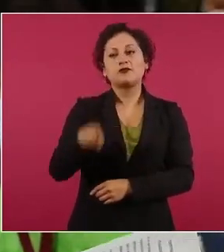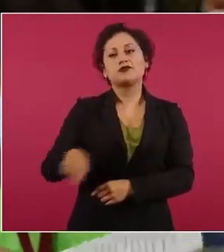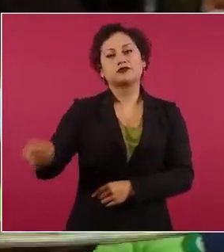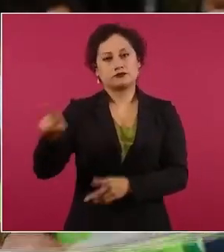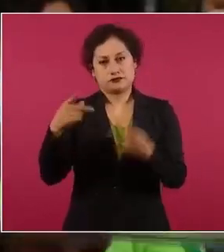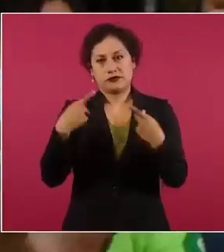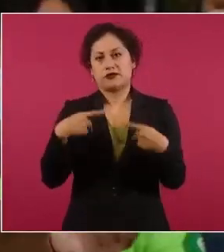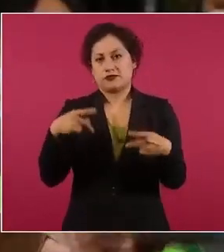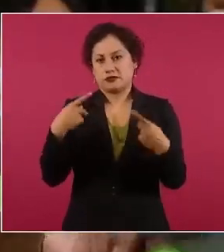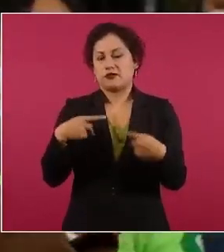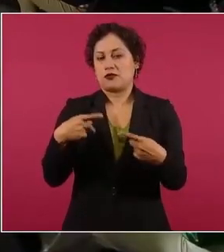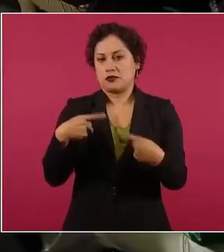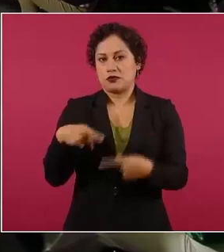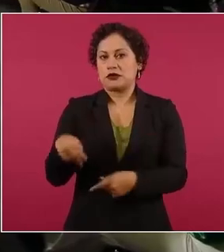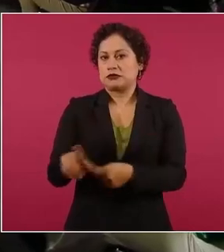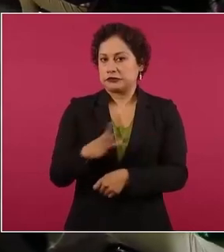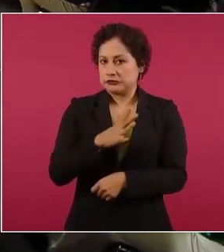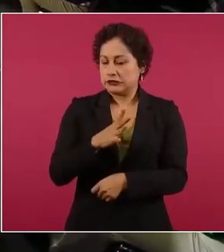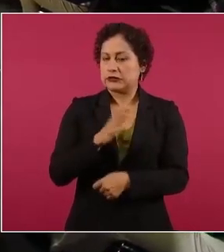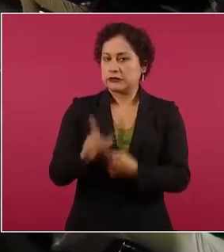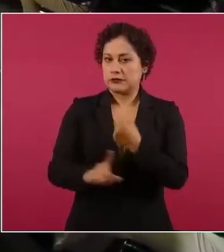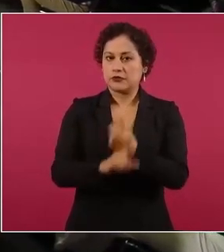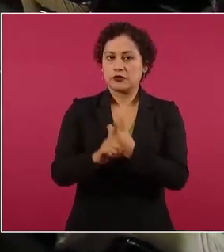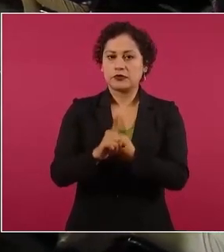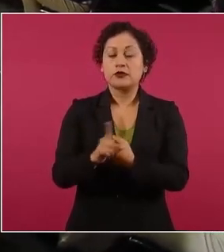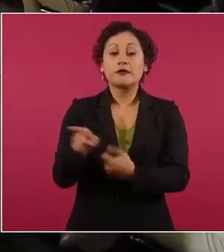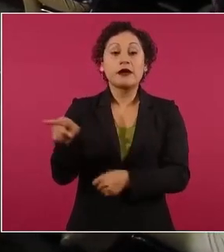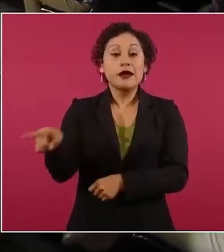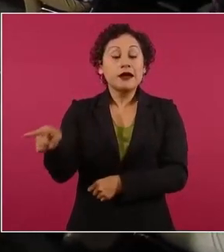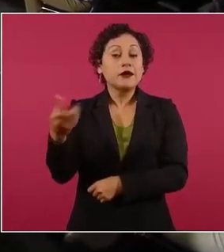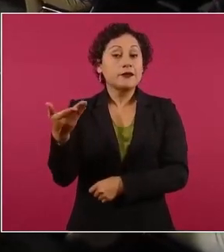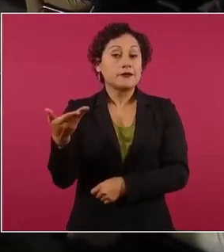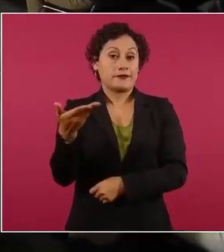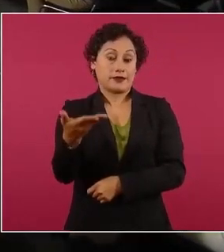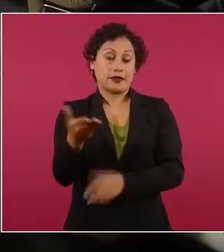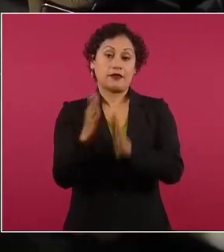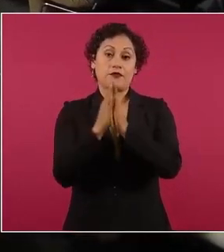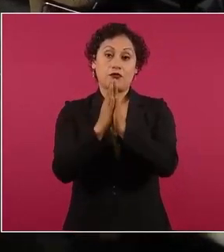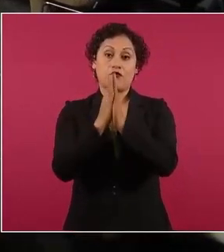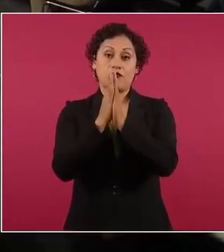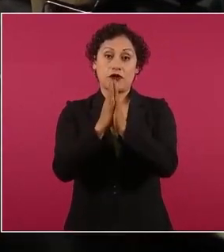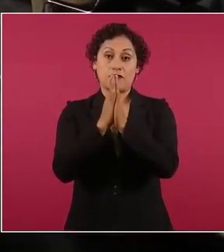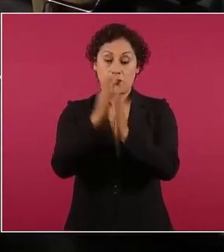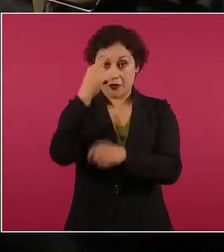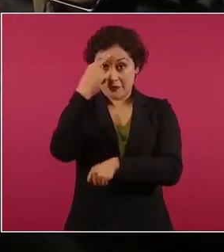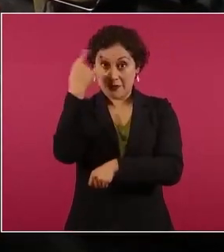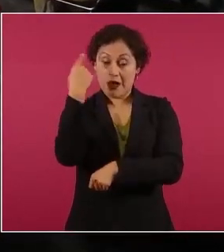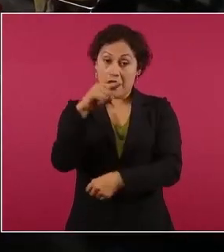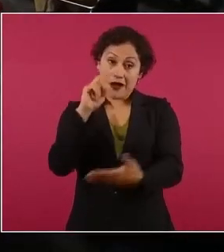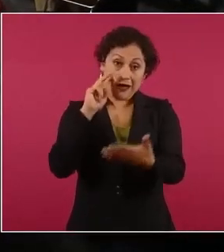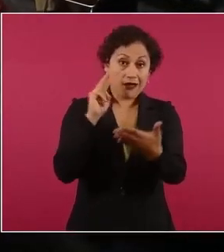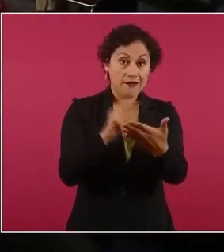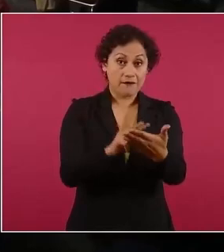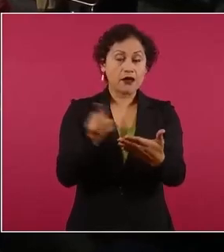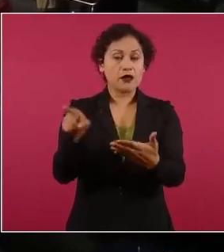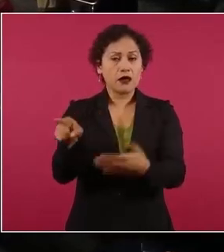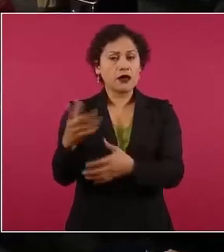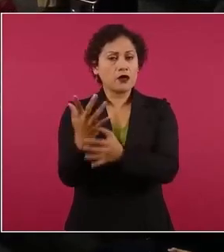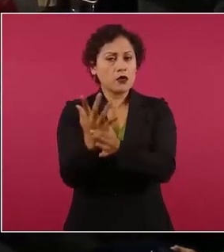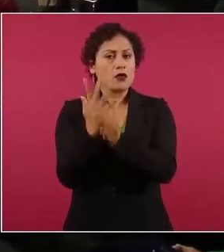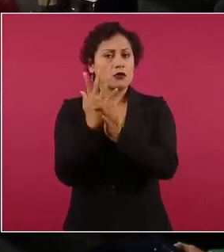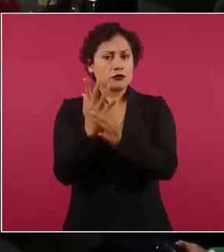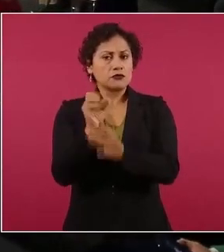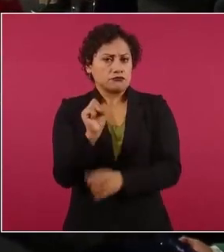piden que pudiera tener una para ver esto porque comentan están en la disposición